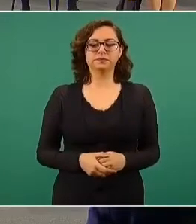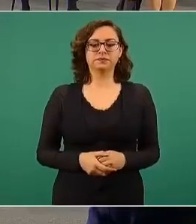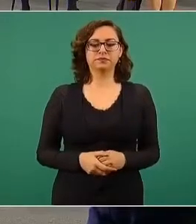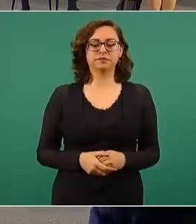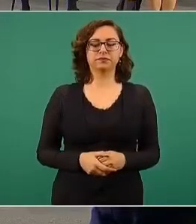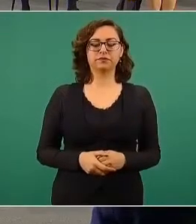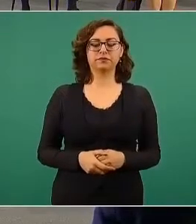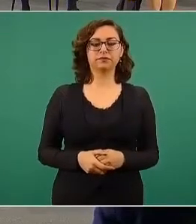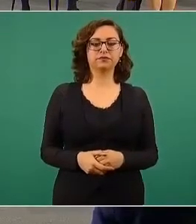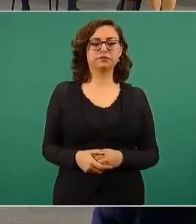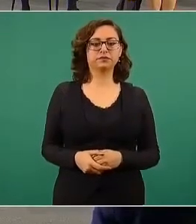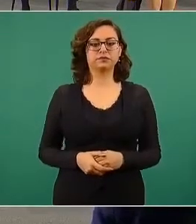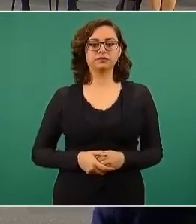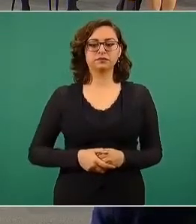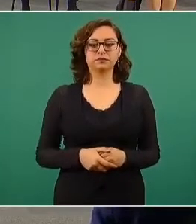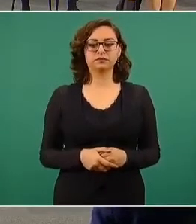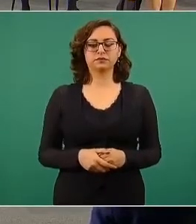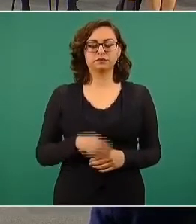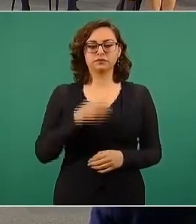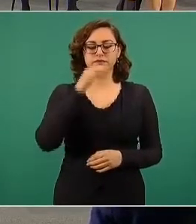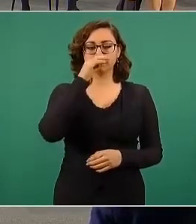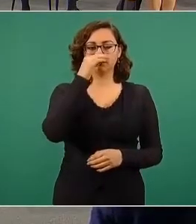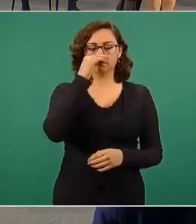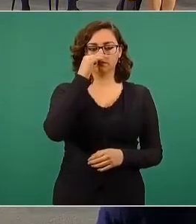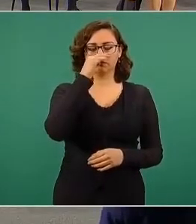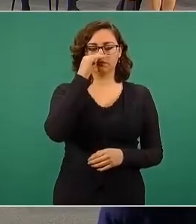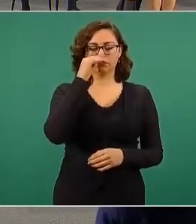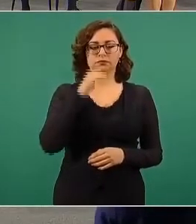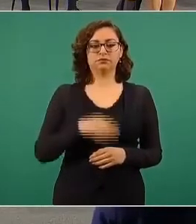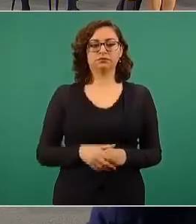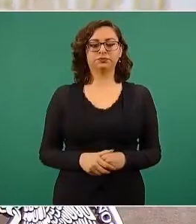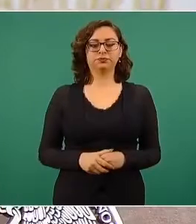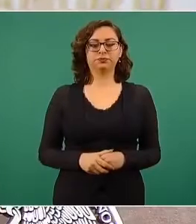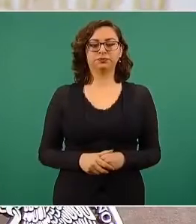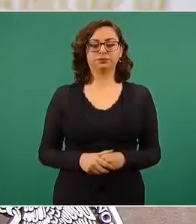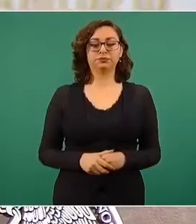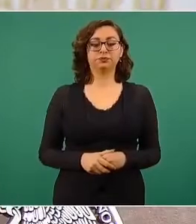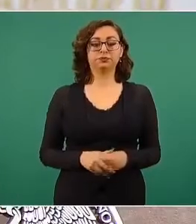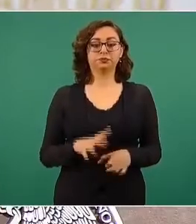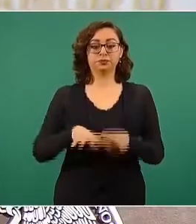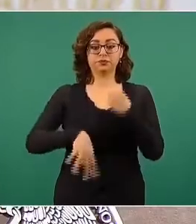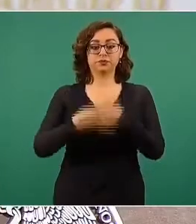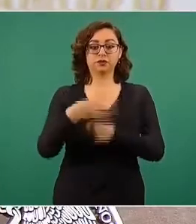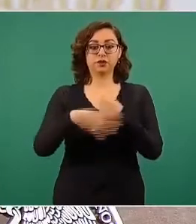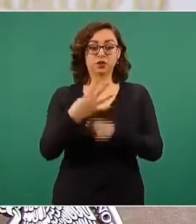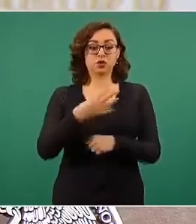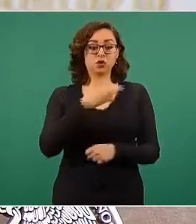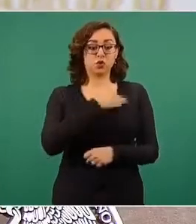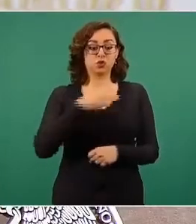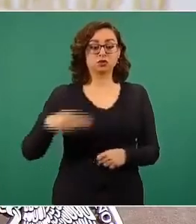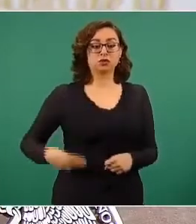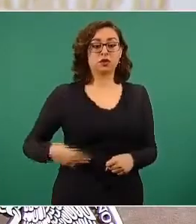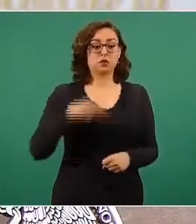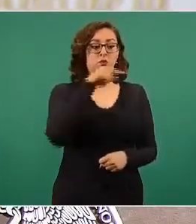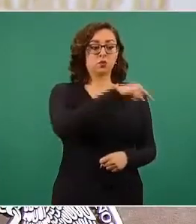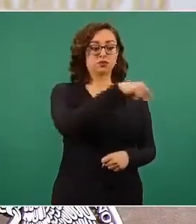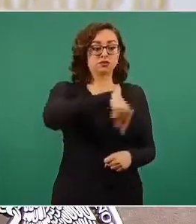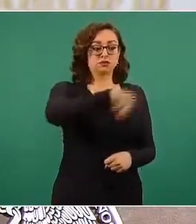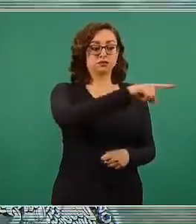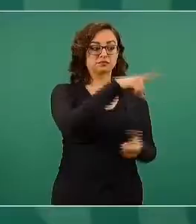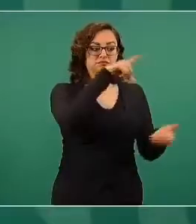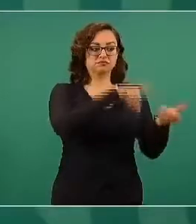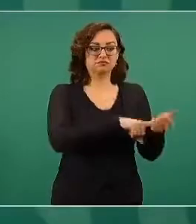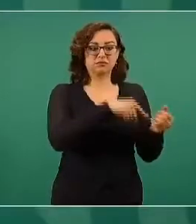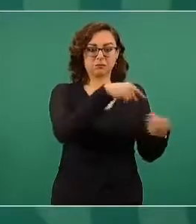Muchos de estos 14 municipios, muchas personas asistieron a municipios